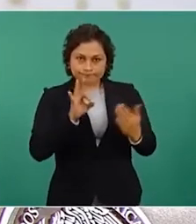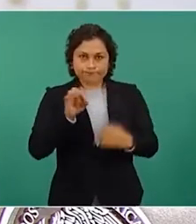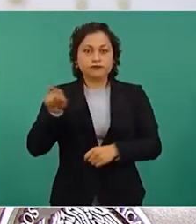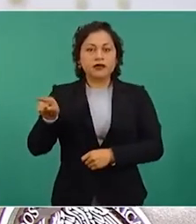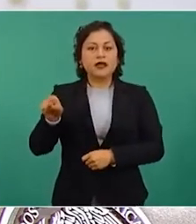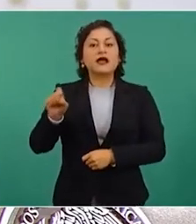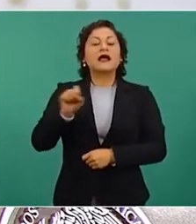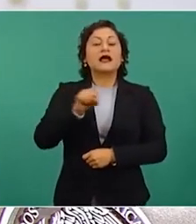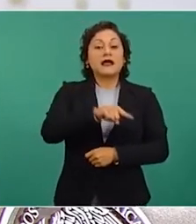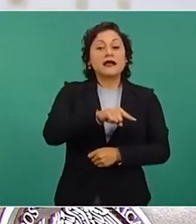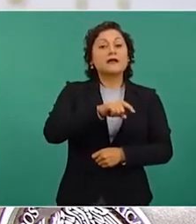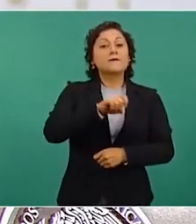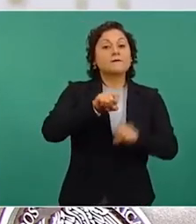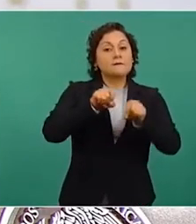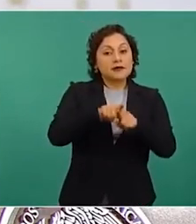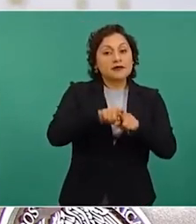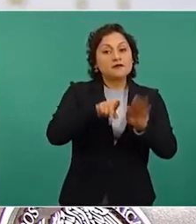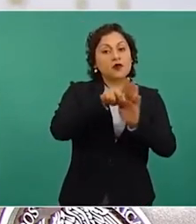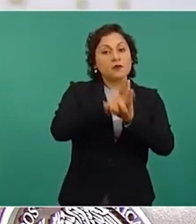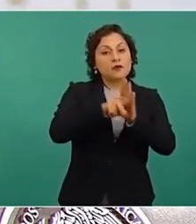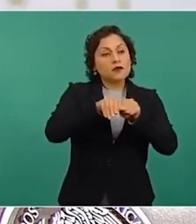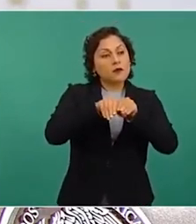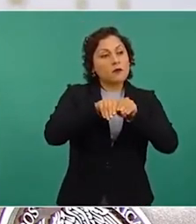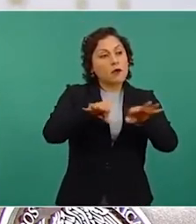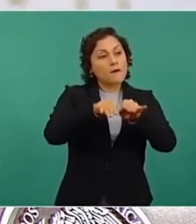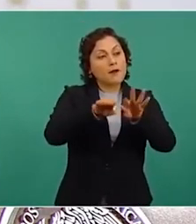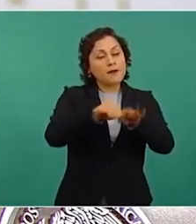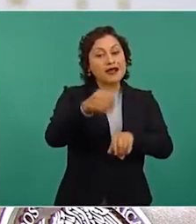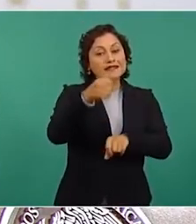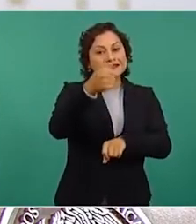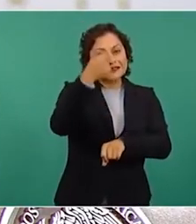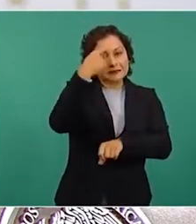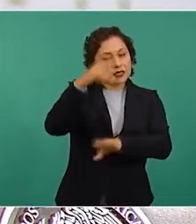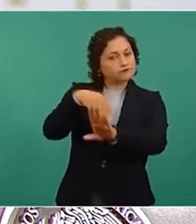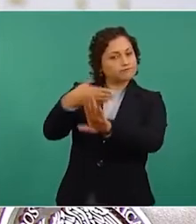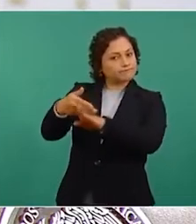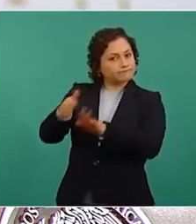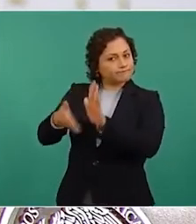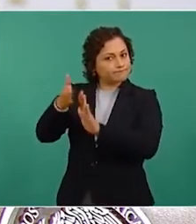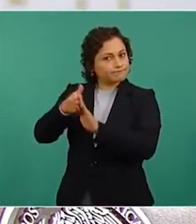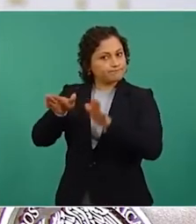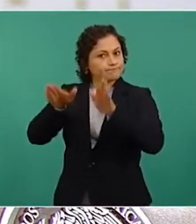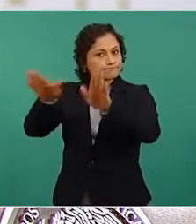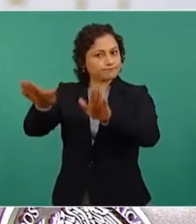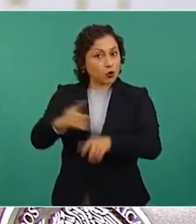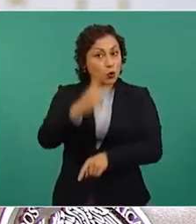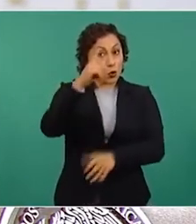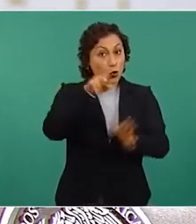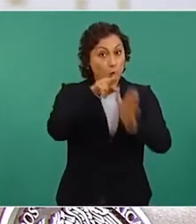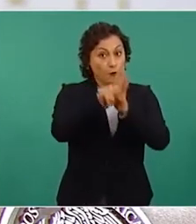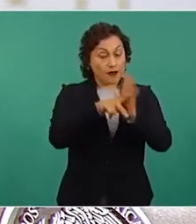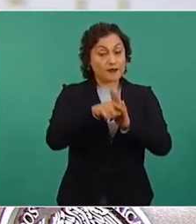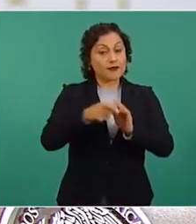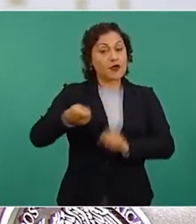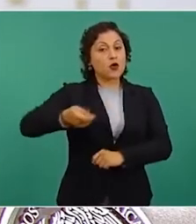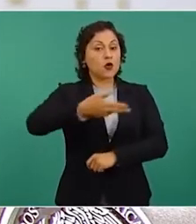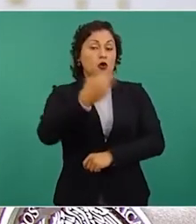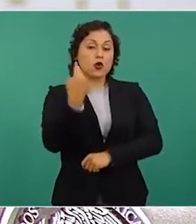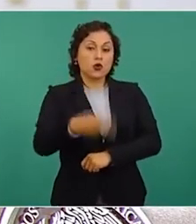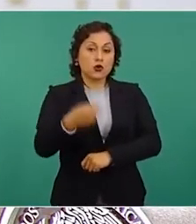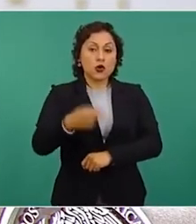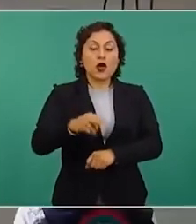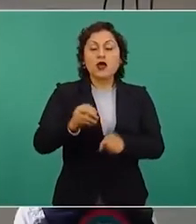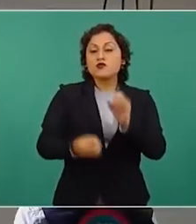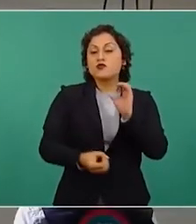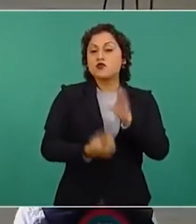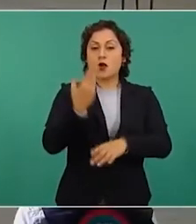desacreditar el proyecto del aeropuerto. En uno de ellos titulado Nueva Normalidad, el periodista Carlos Loret de